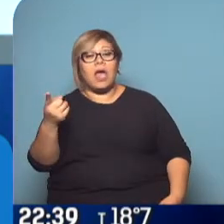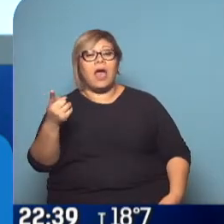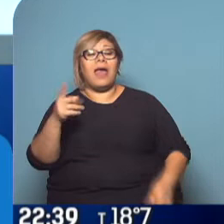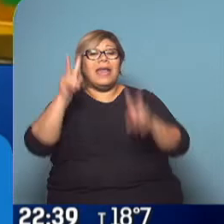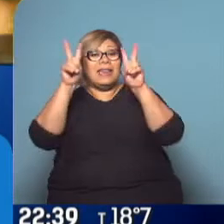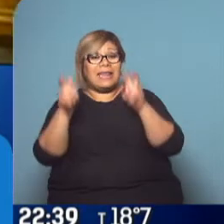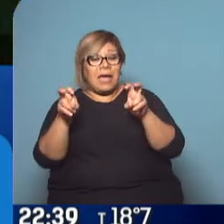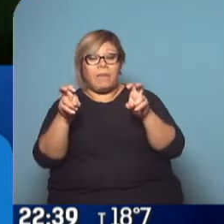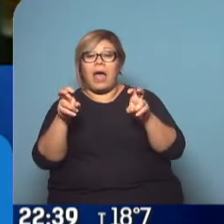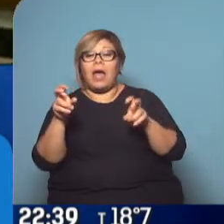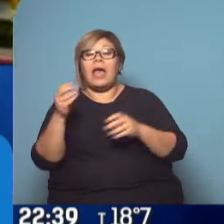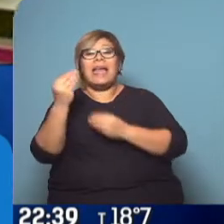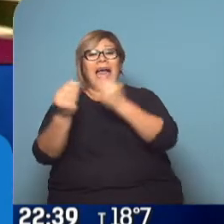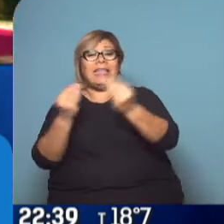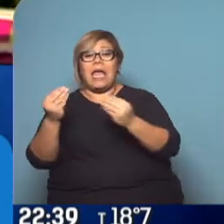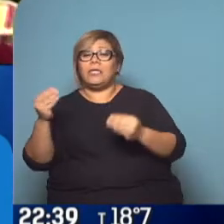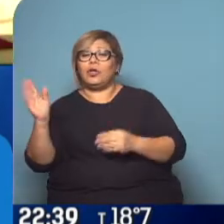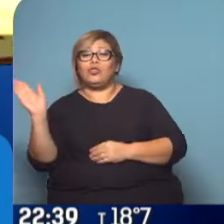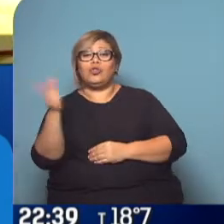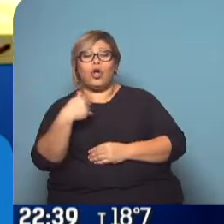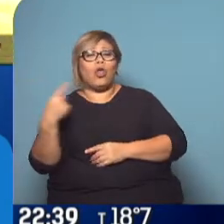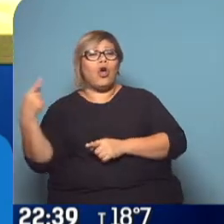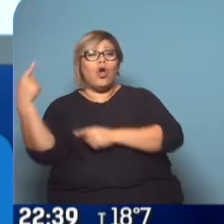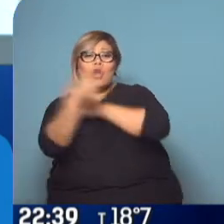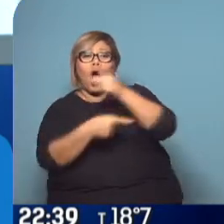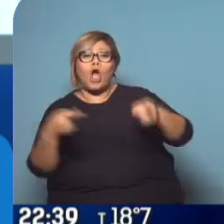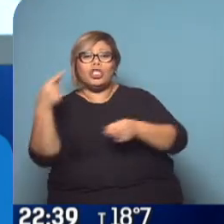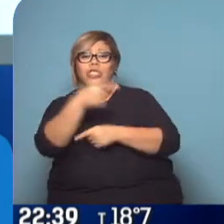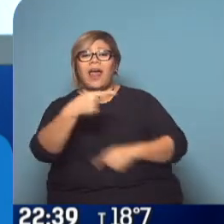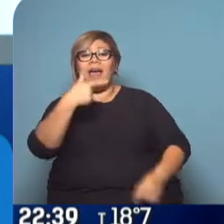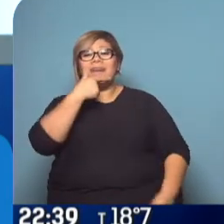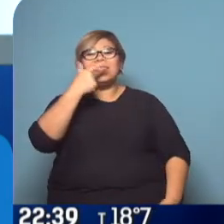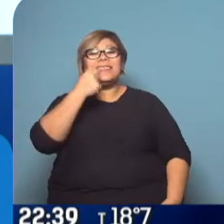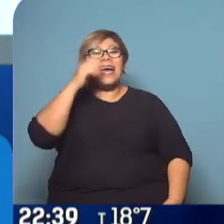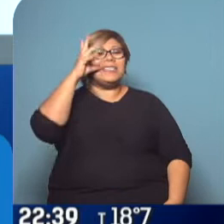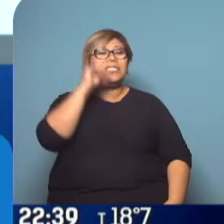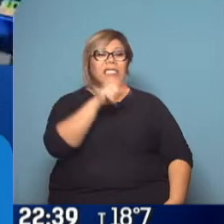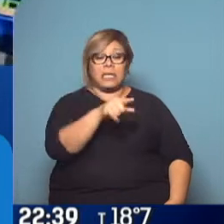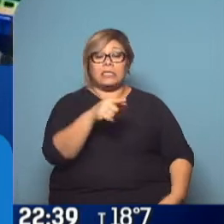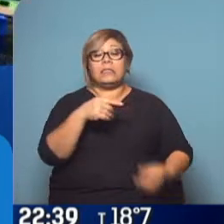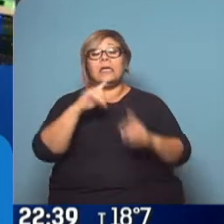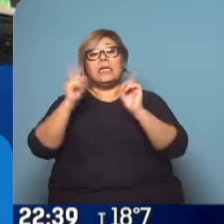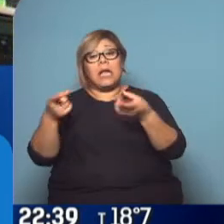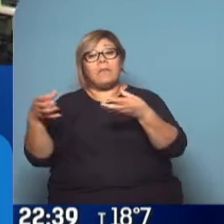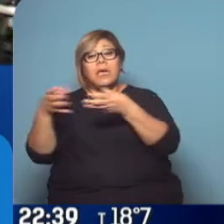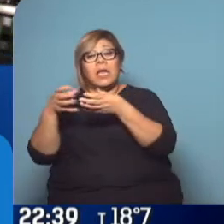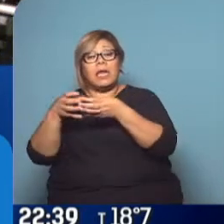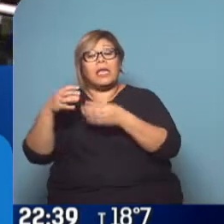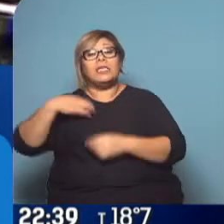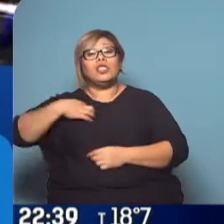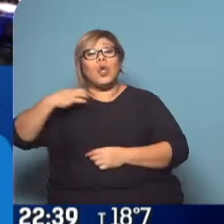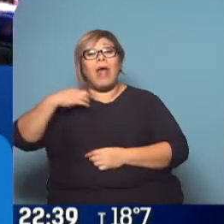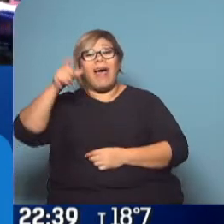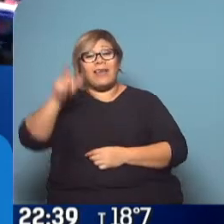contra Pedro Sánchez por el manejo de la crisis de una u otra manera, sobre todo el líder de Ciudadanos, Albert Rivera, que lo vimos muy